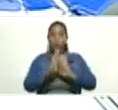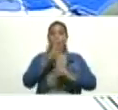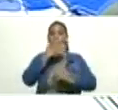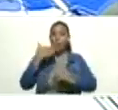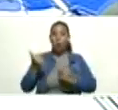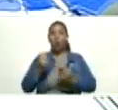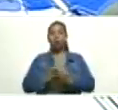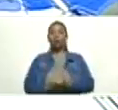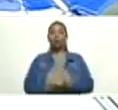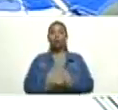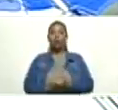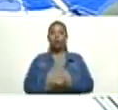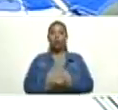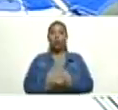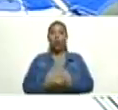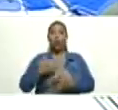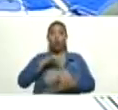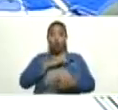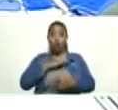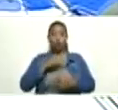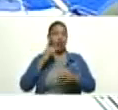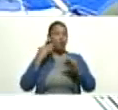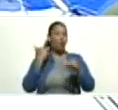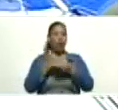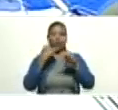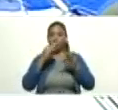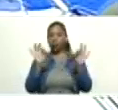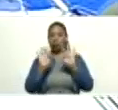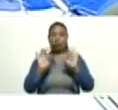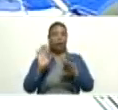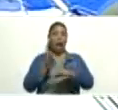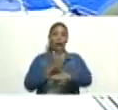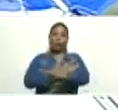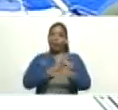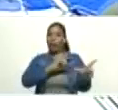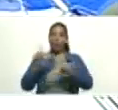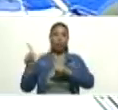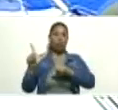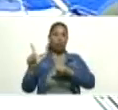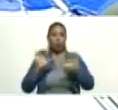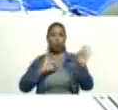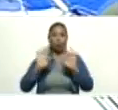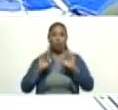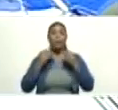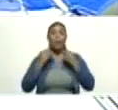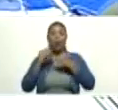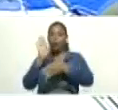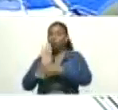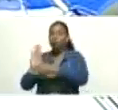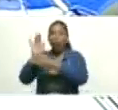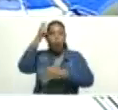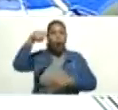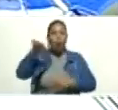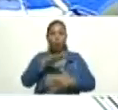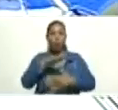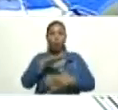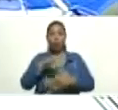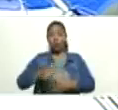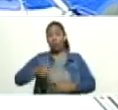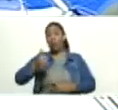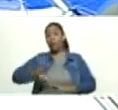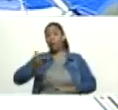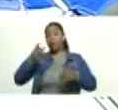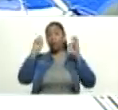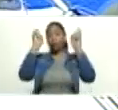Siempre estamos preparados y reaccionamos para proteger a nuestro pueblo, que es lo más importante